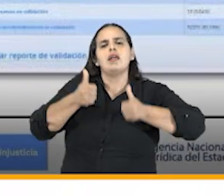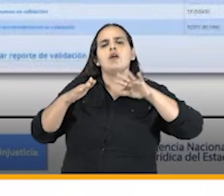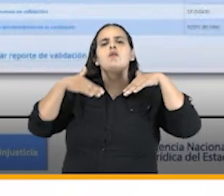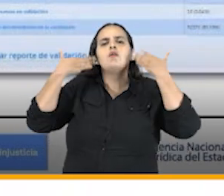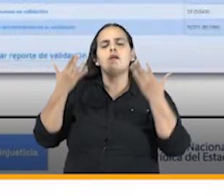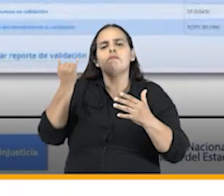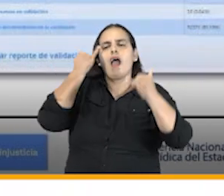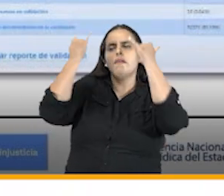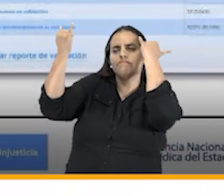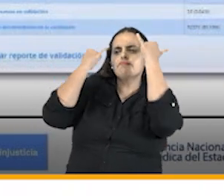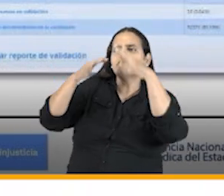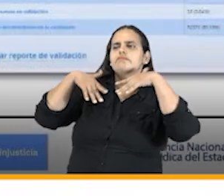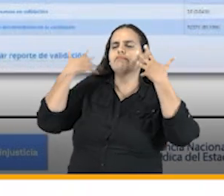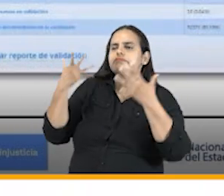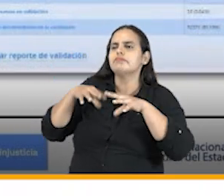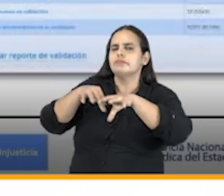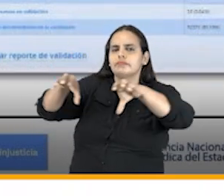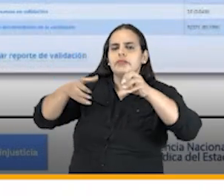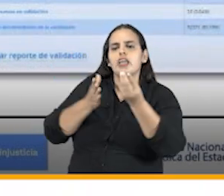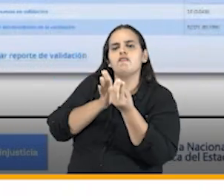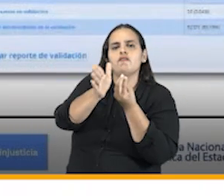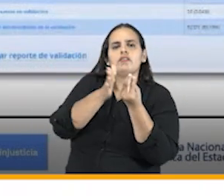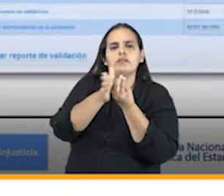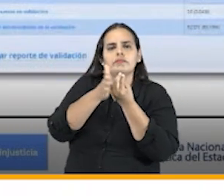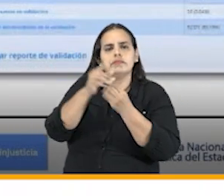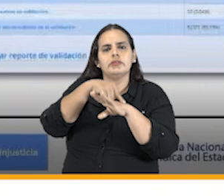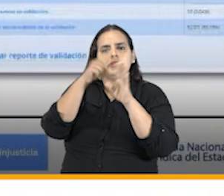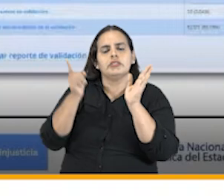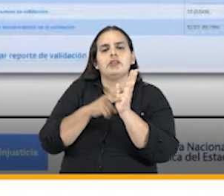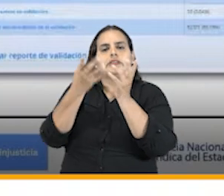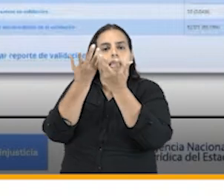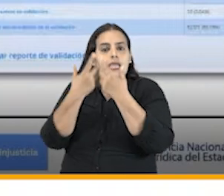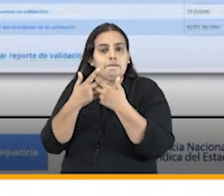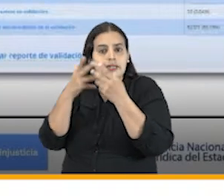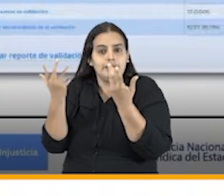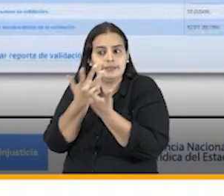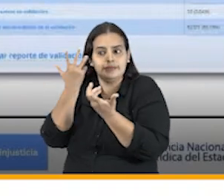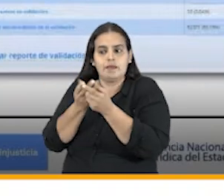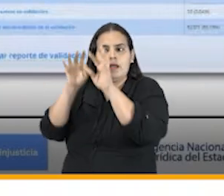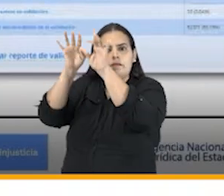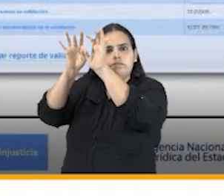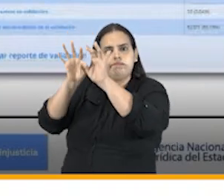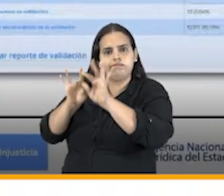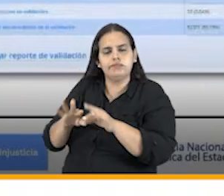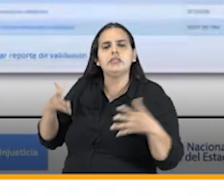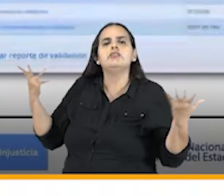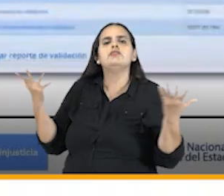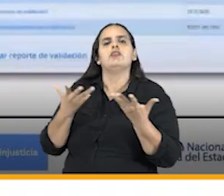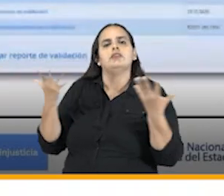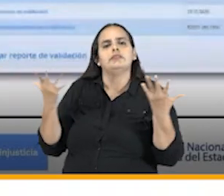de cómo está es el estable información de su entidad en el sistema donde